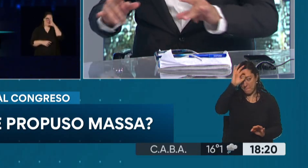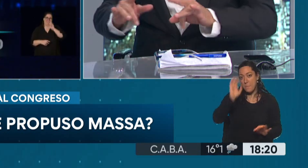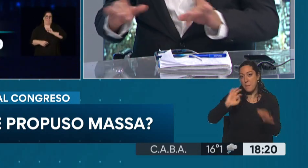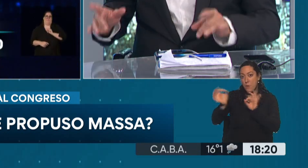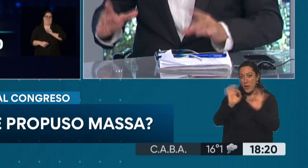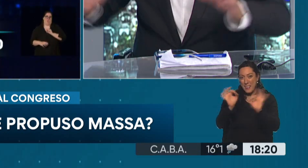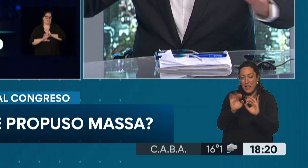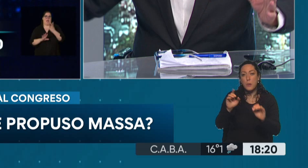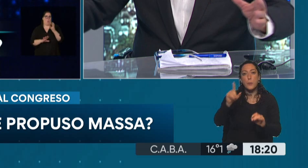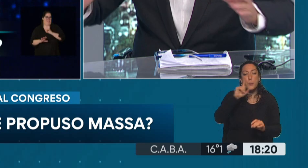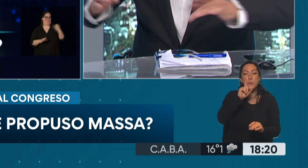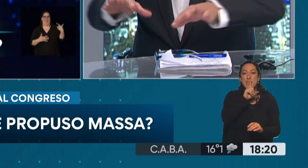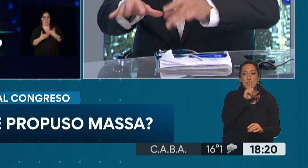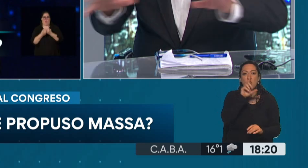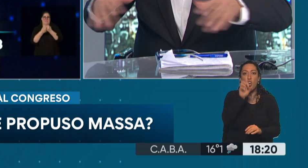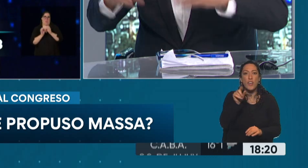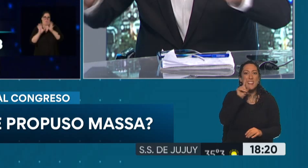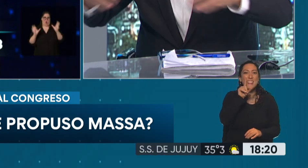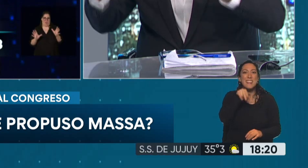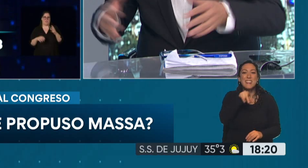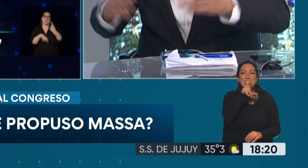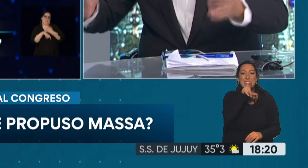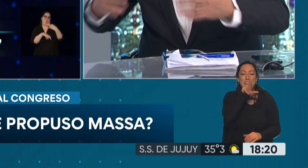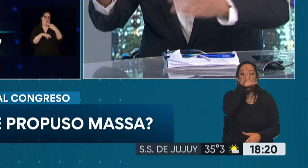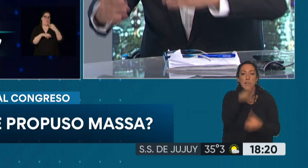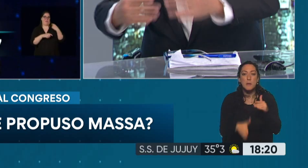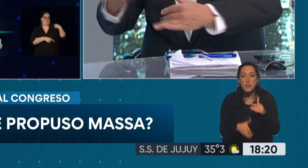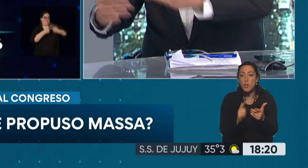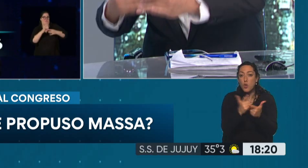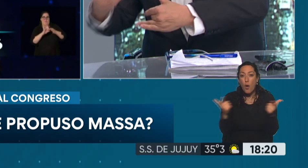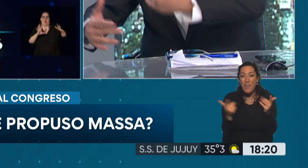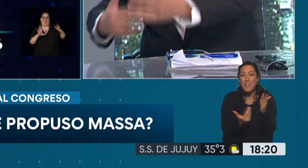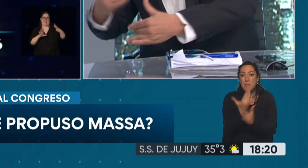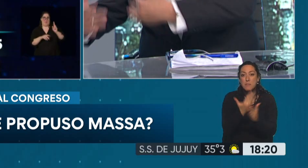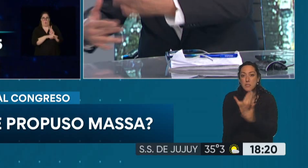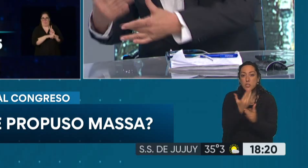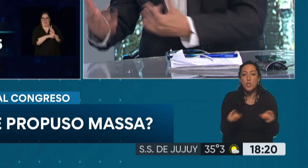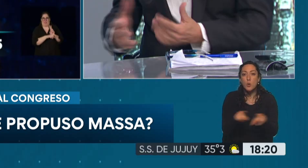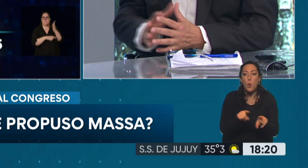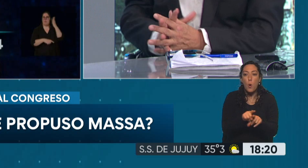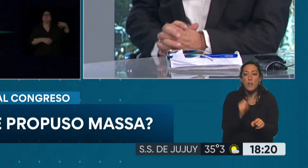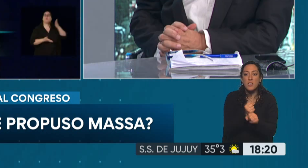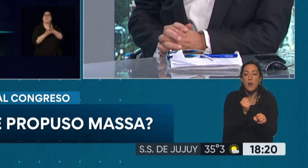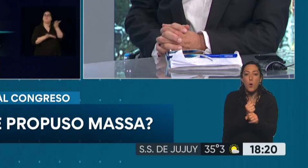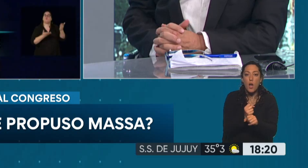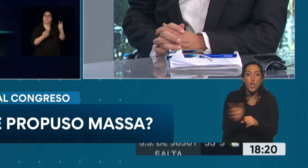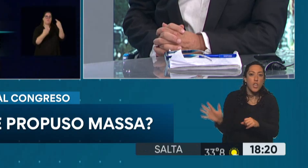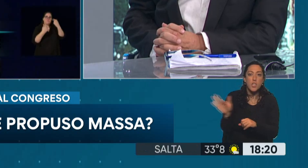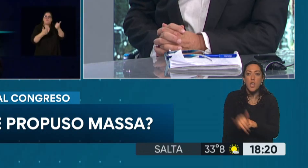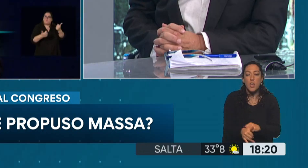monedas... No, el Bitcoin sí, pero... No tiene un límite, tiene una emisión que tiene que ver con las tareas que a CES y demás para